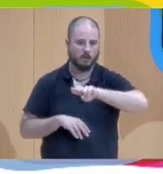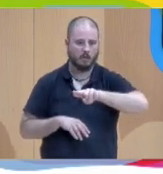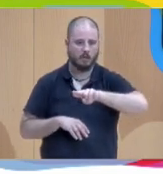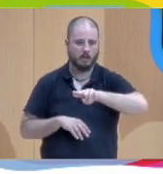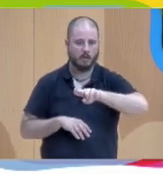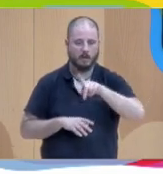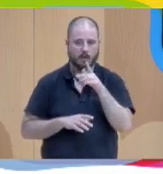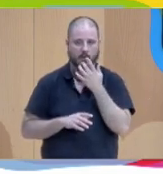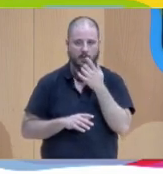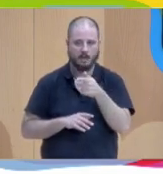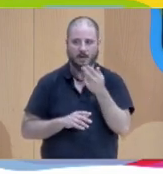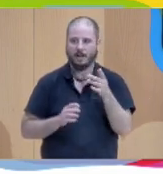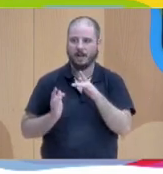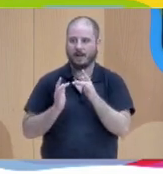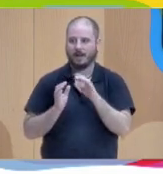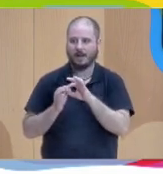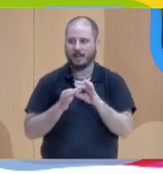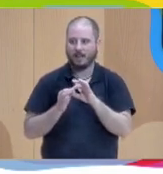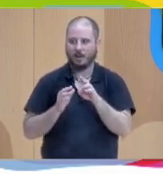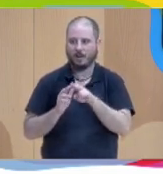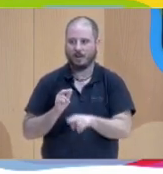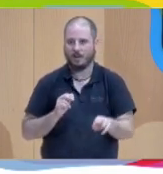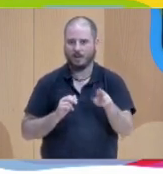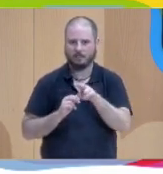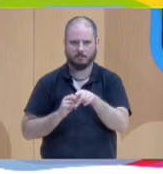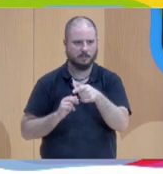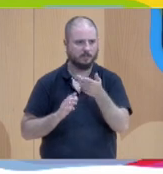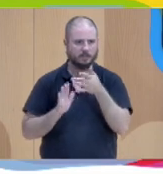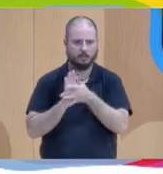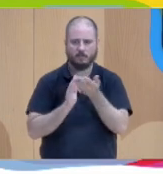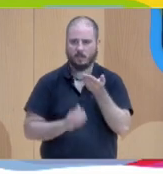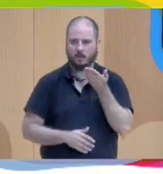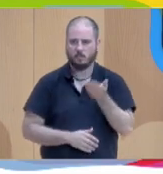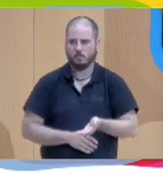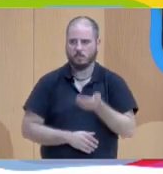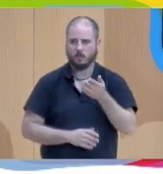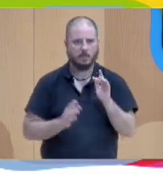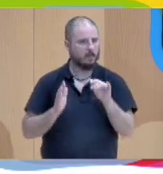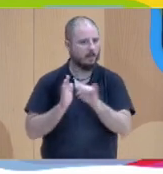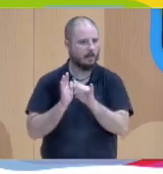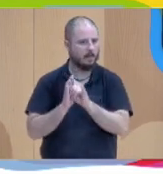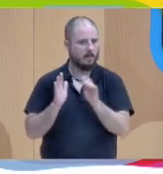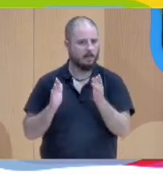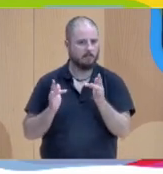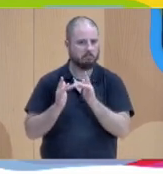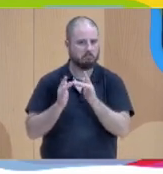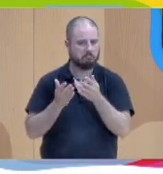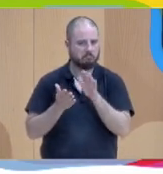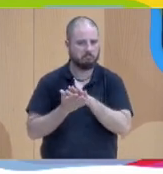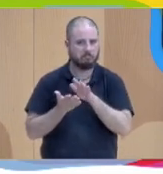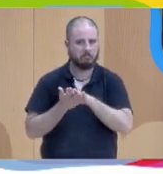las relaciones resonantes son relaciones realmente significativas, ¿no? cercanas, tranquilas, no con la rapidez del presente